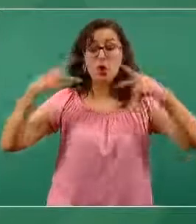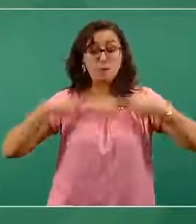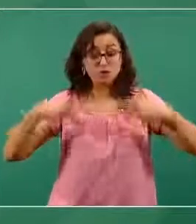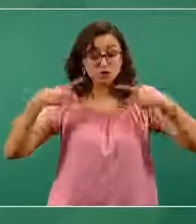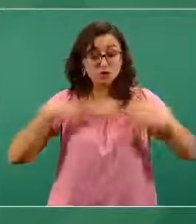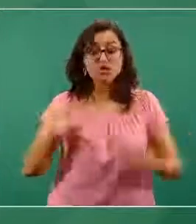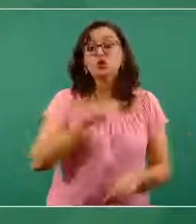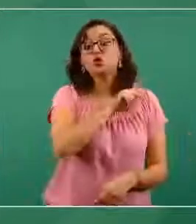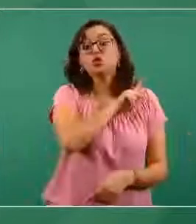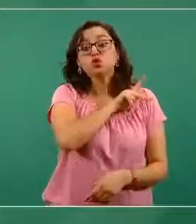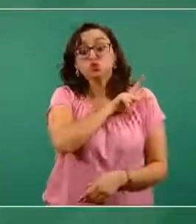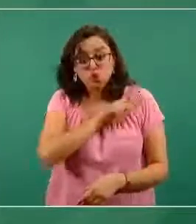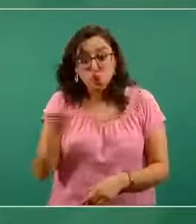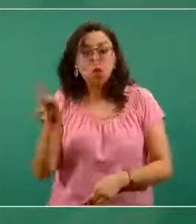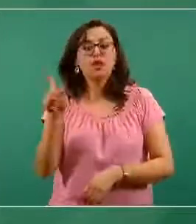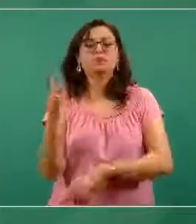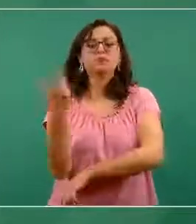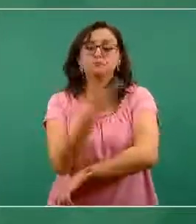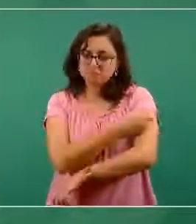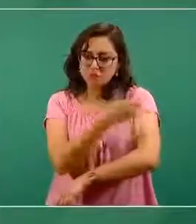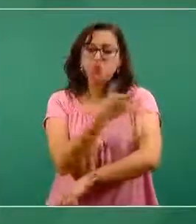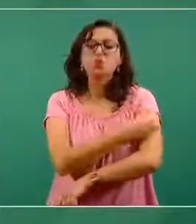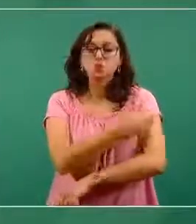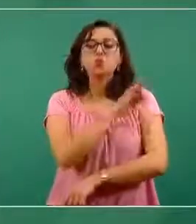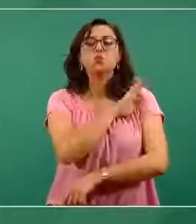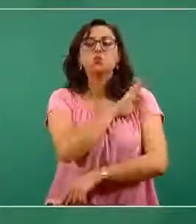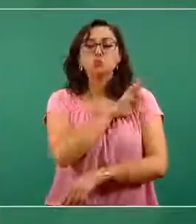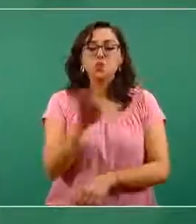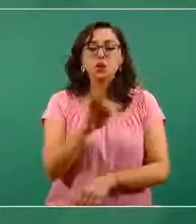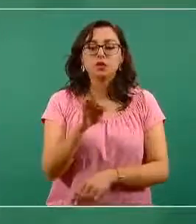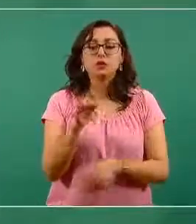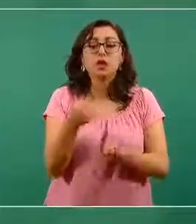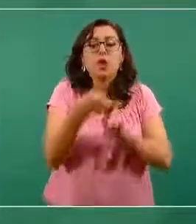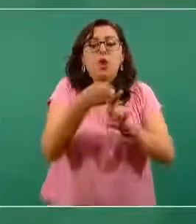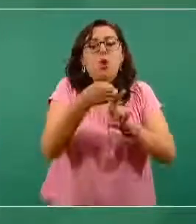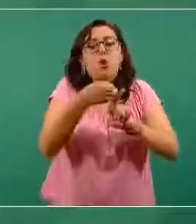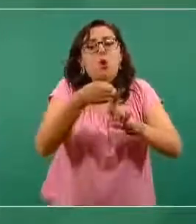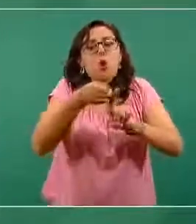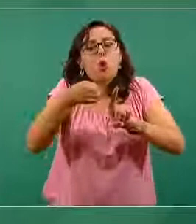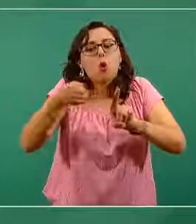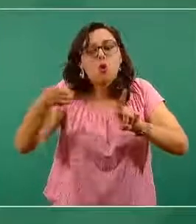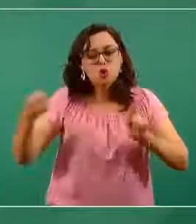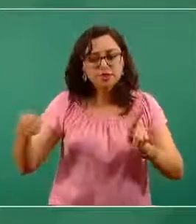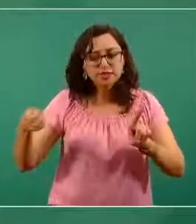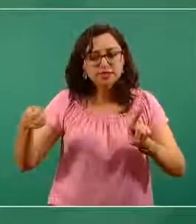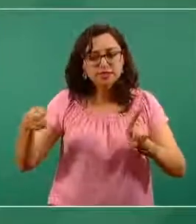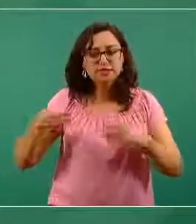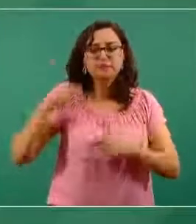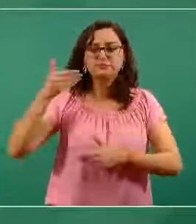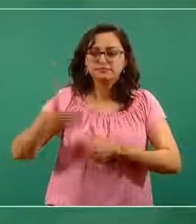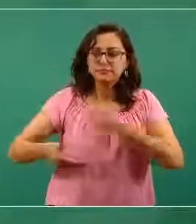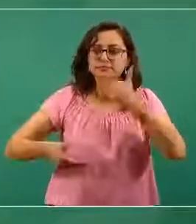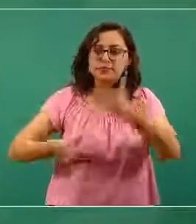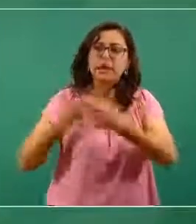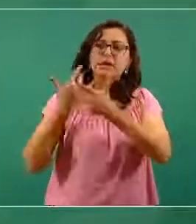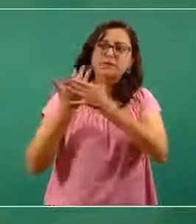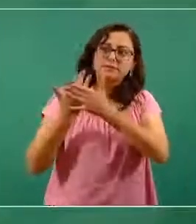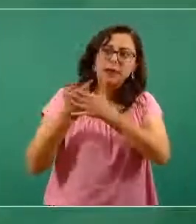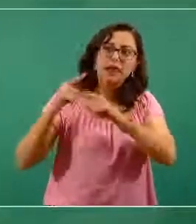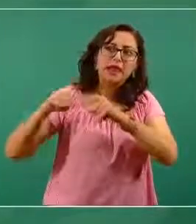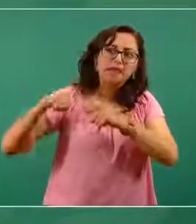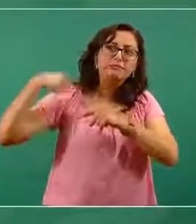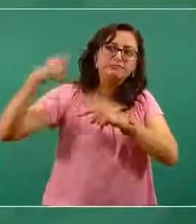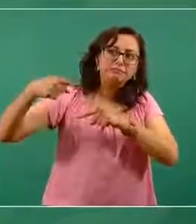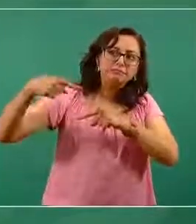vacunación. Esperar nuestro turno, tener orden nos va a rendir frutos, frutos para tener